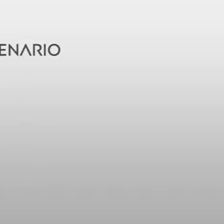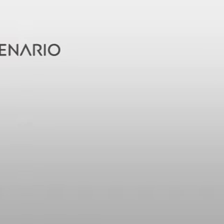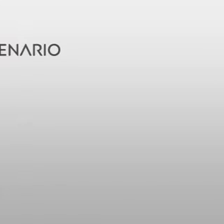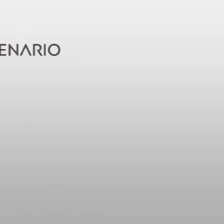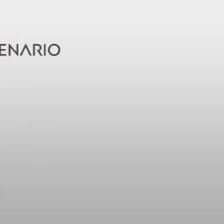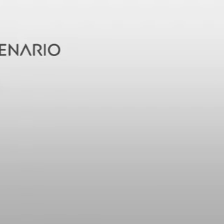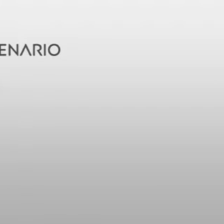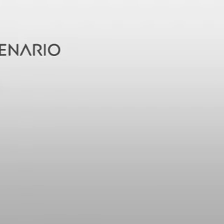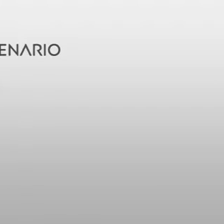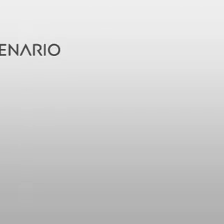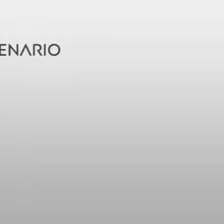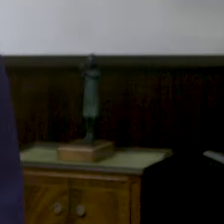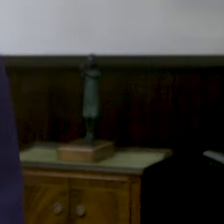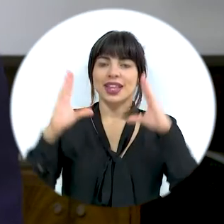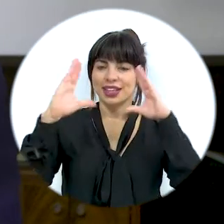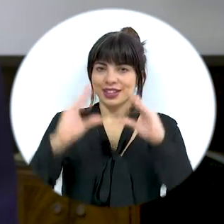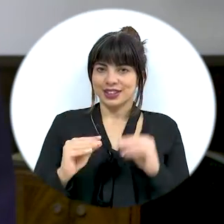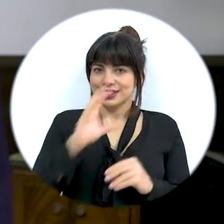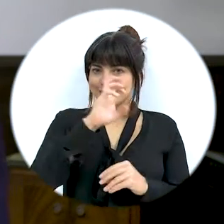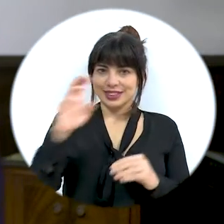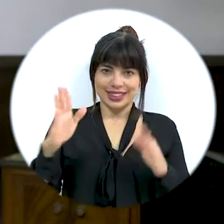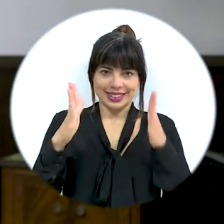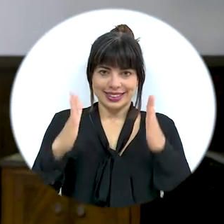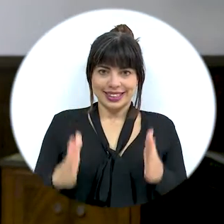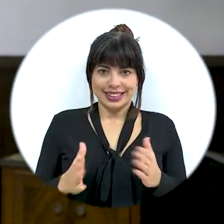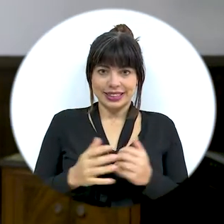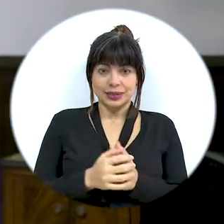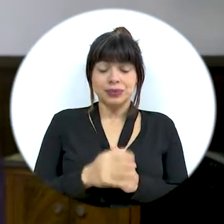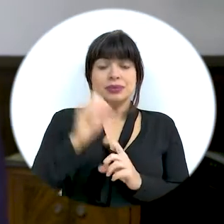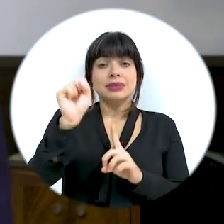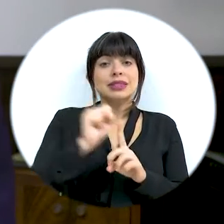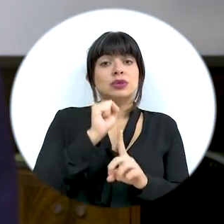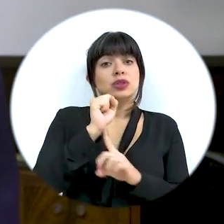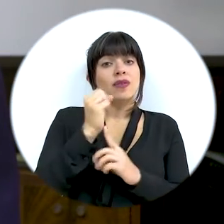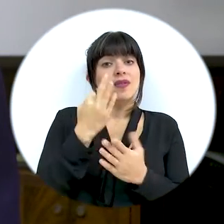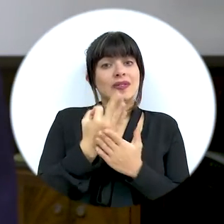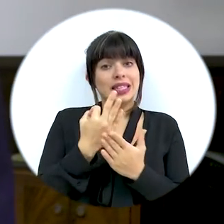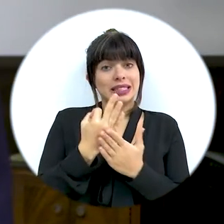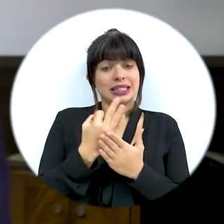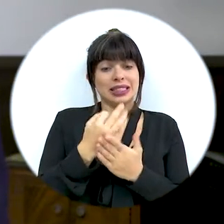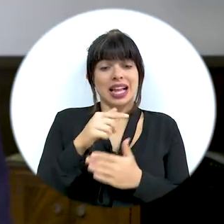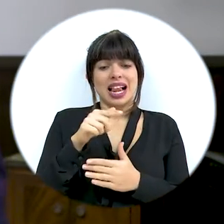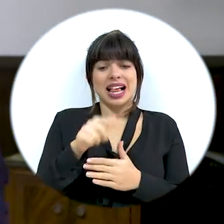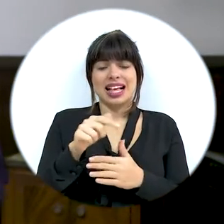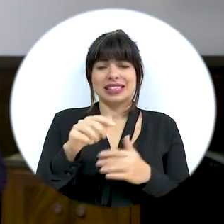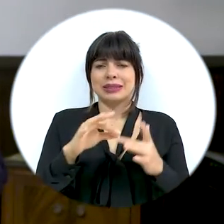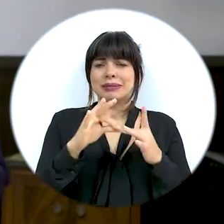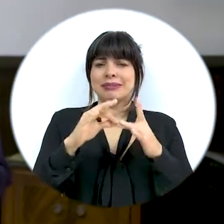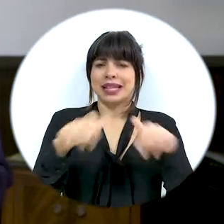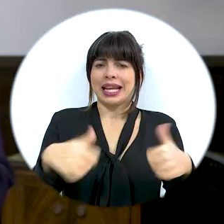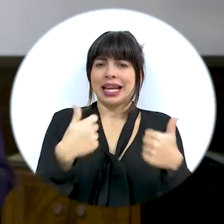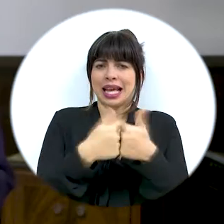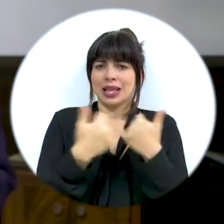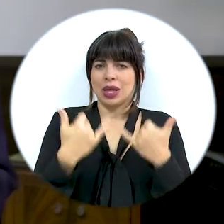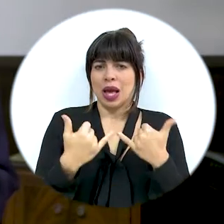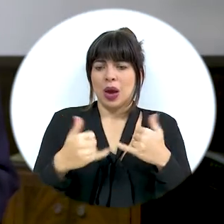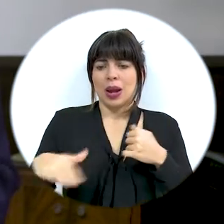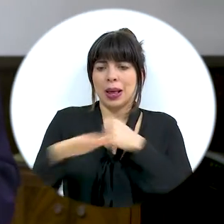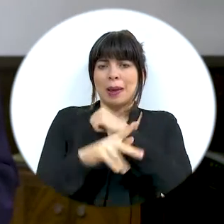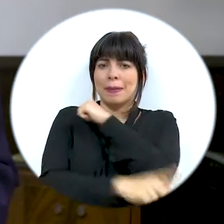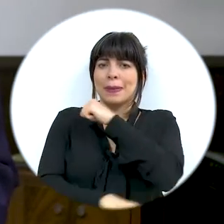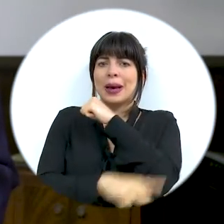¿Qué es Buenas noches, costarricenses. La situación fiscal es el principal reto que hoy